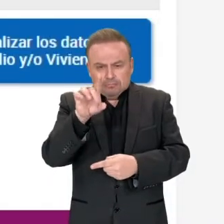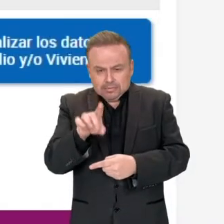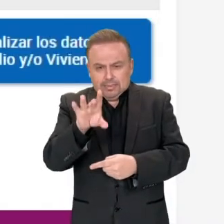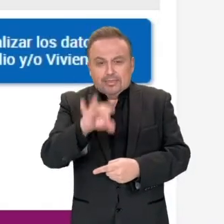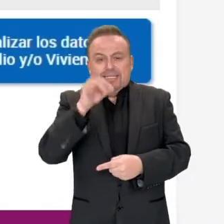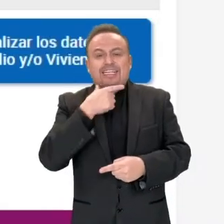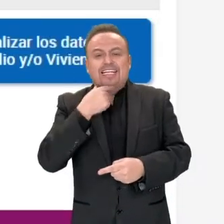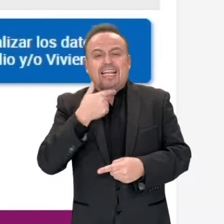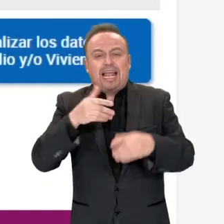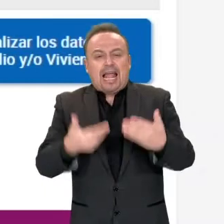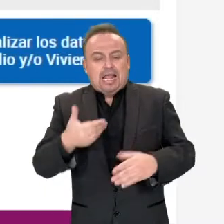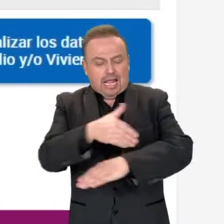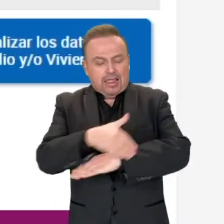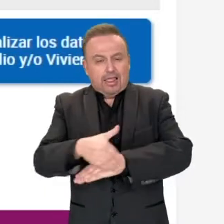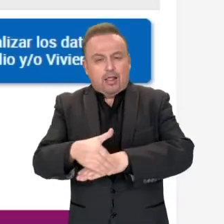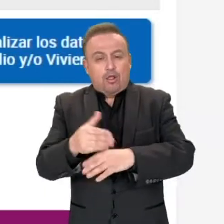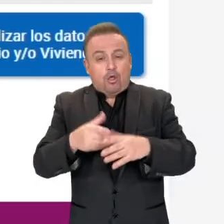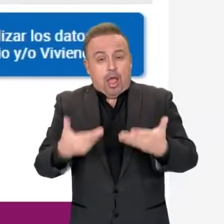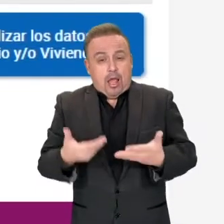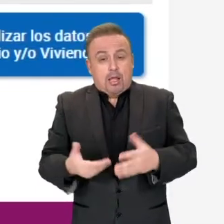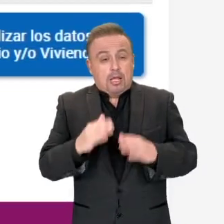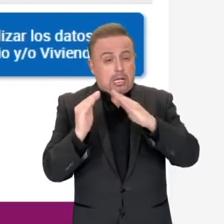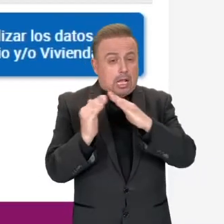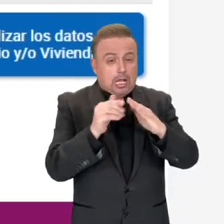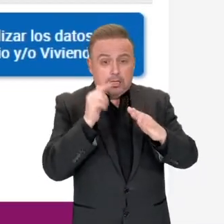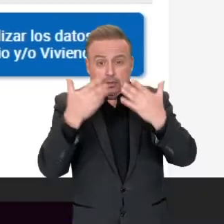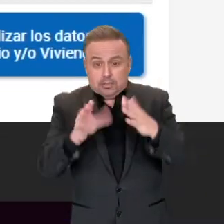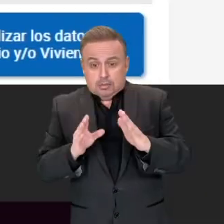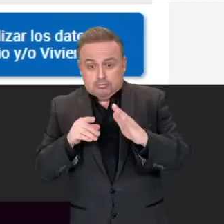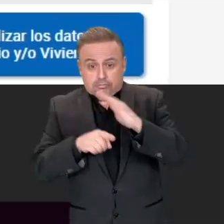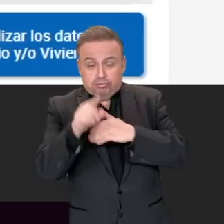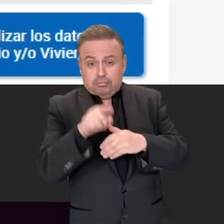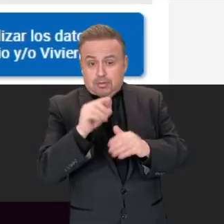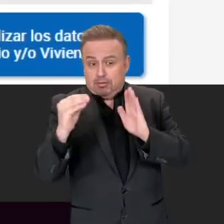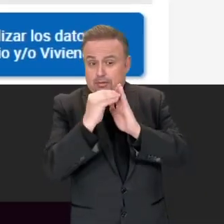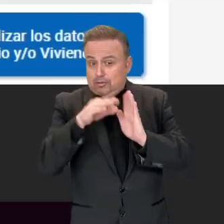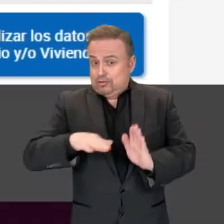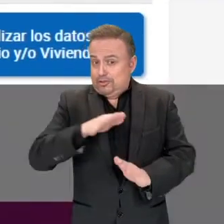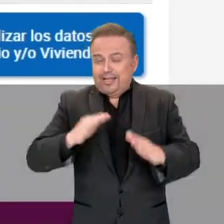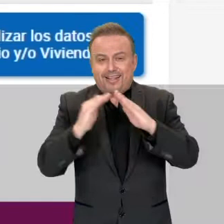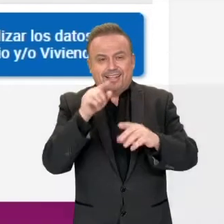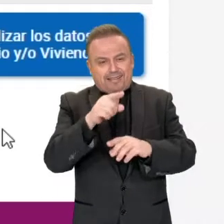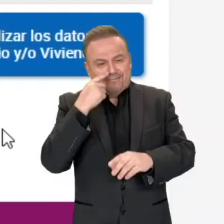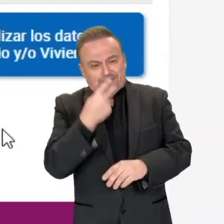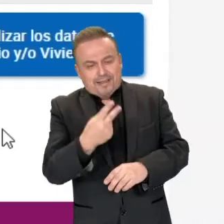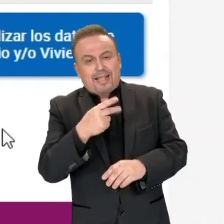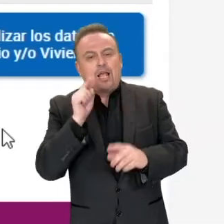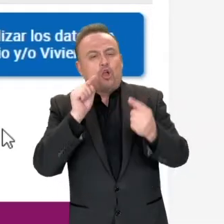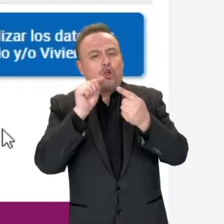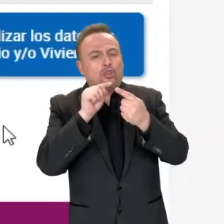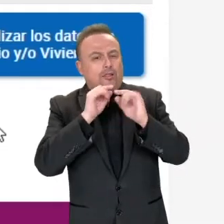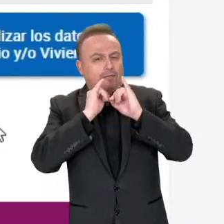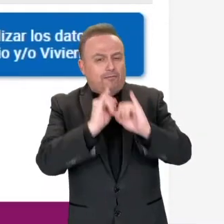Selecciona Quiero actualizar los datos de mi domicilio y o vivienda. Una vez que hayas ingresado a tu Registro Social de Hogares, verás tus datos de